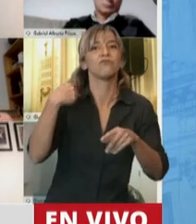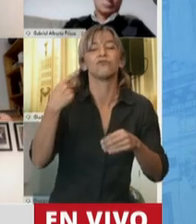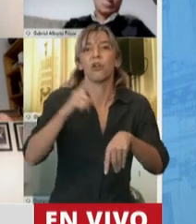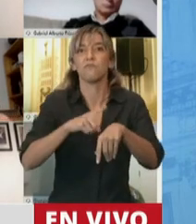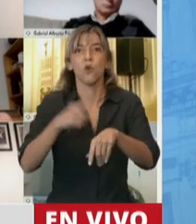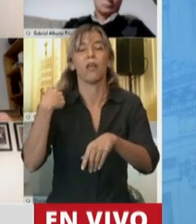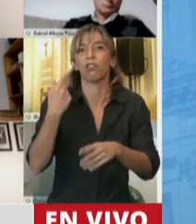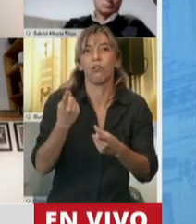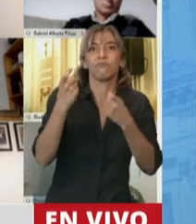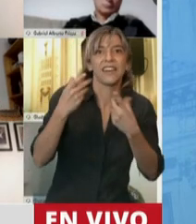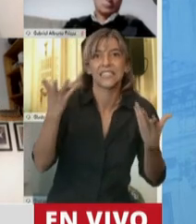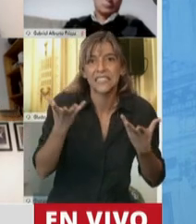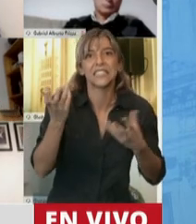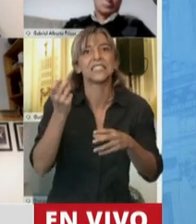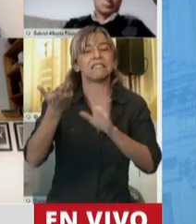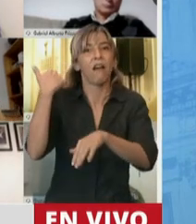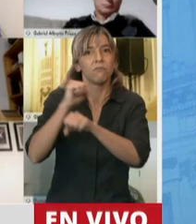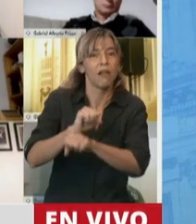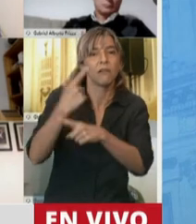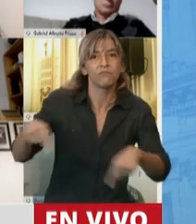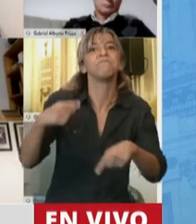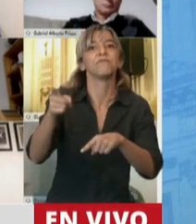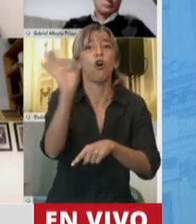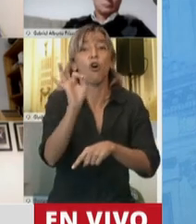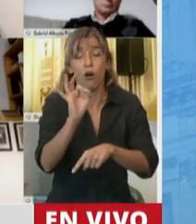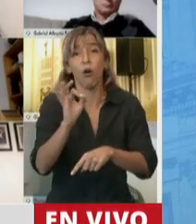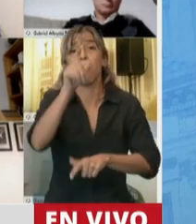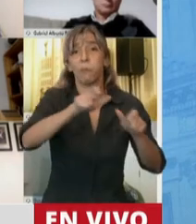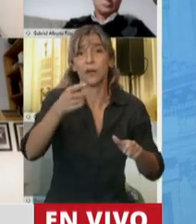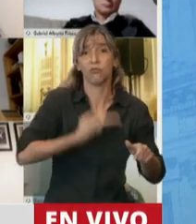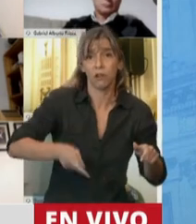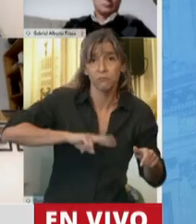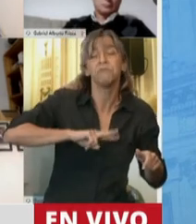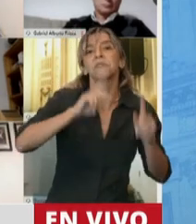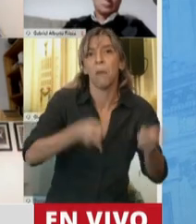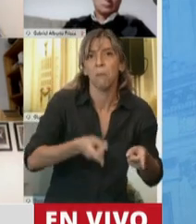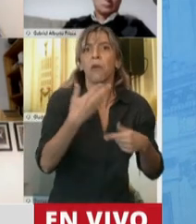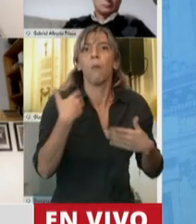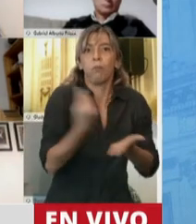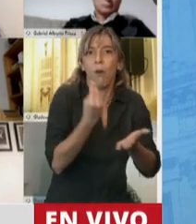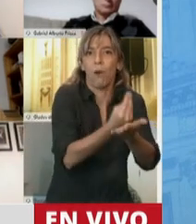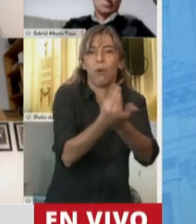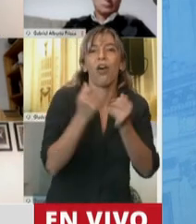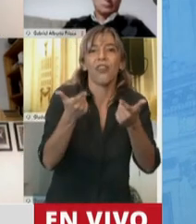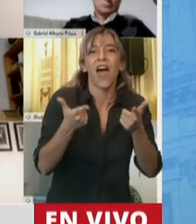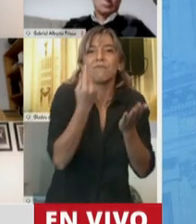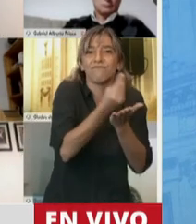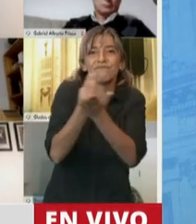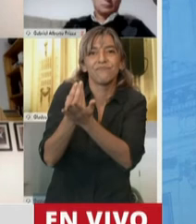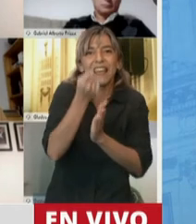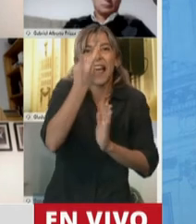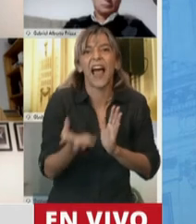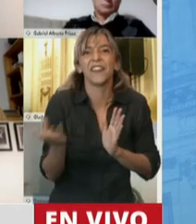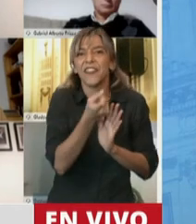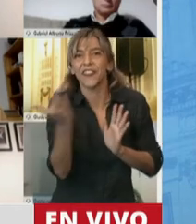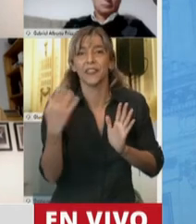trans y travestis y de poblaciones vulnerables. Y el progresismo de este país representado en el oficialismo no